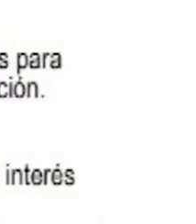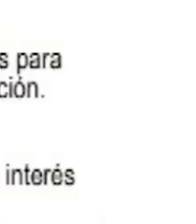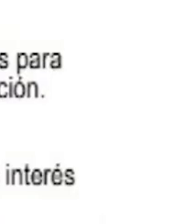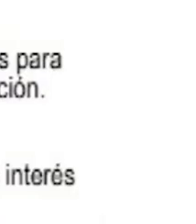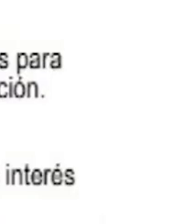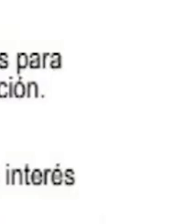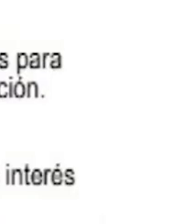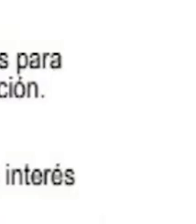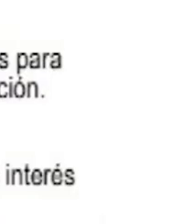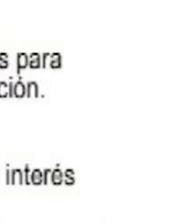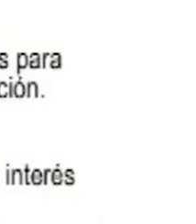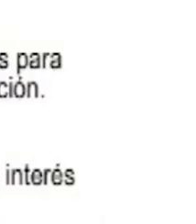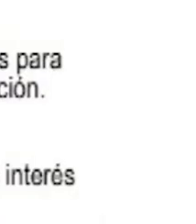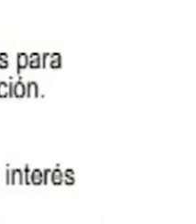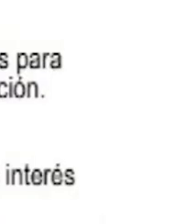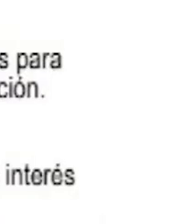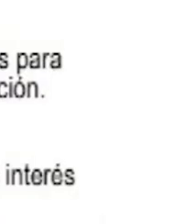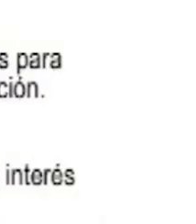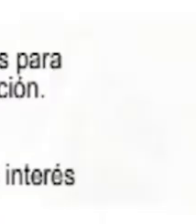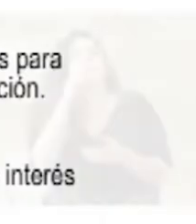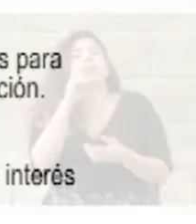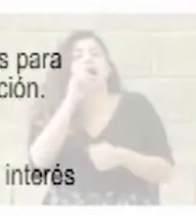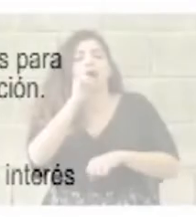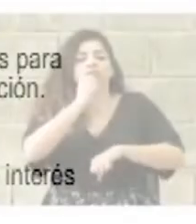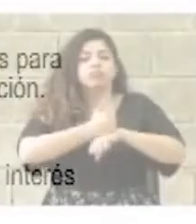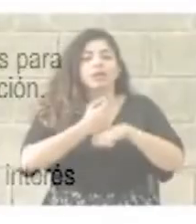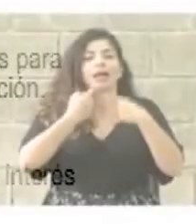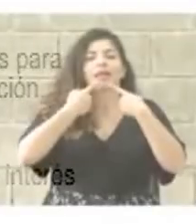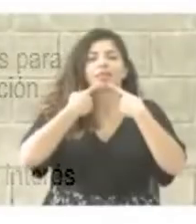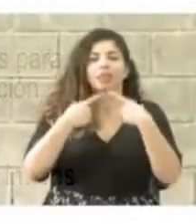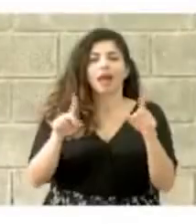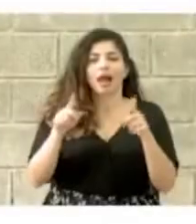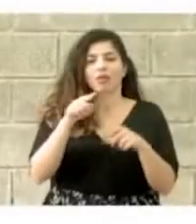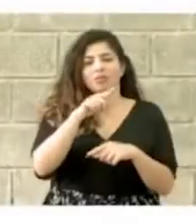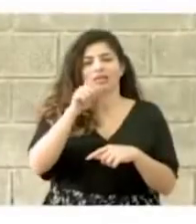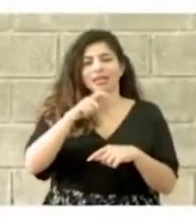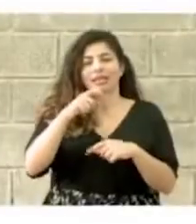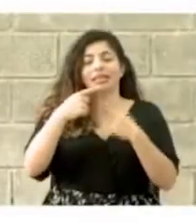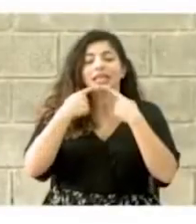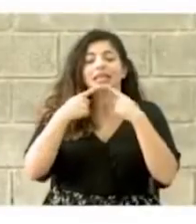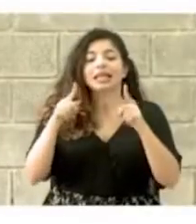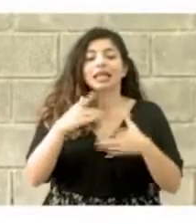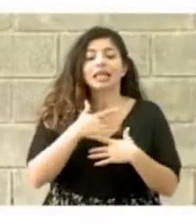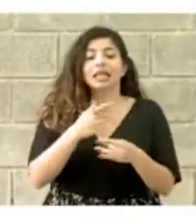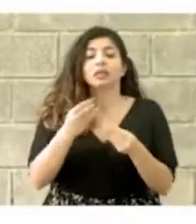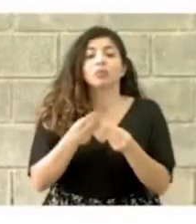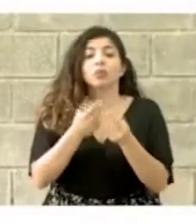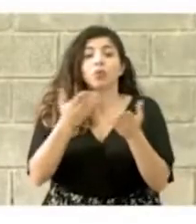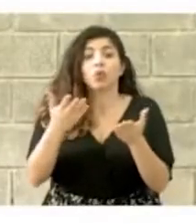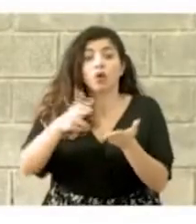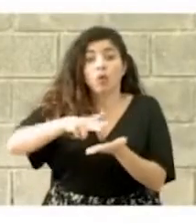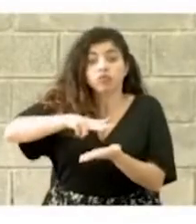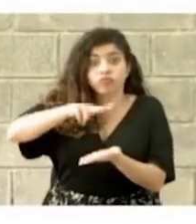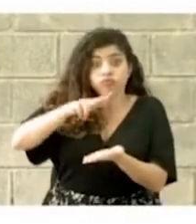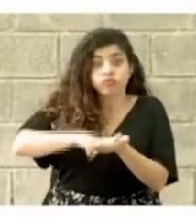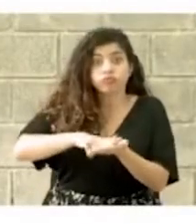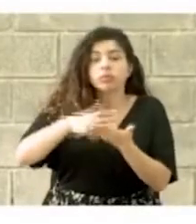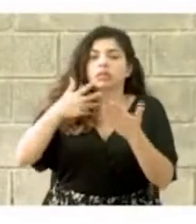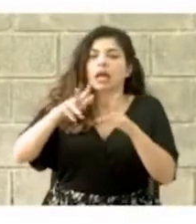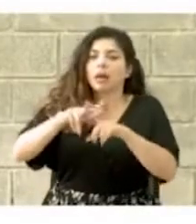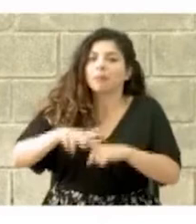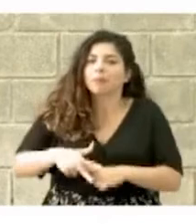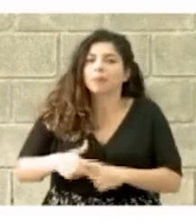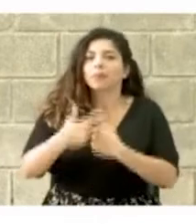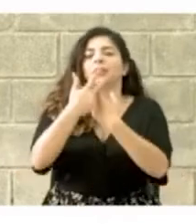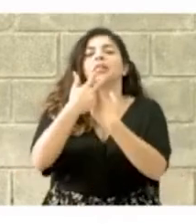elevado a la Junta Directiva para la declaratoria necesaria de interés público, con el cual ya se da el banderazo